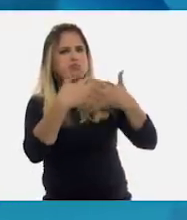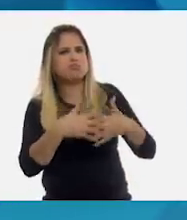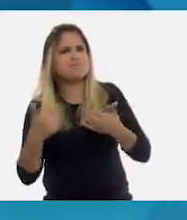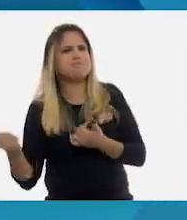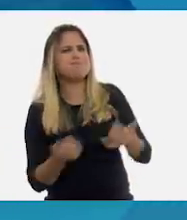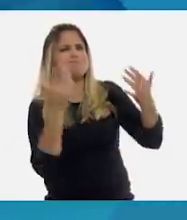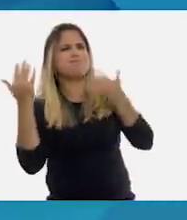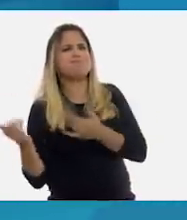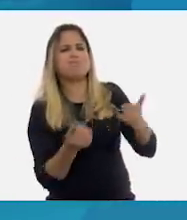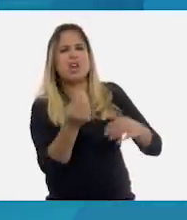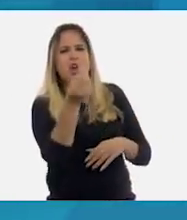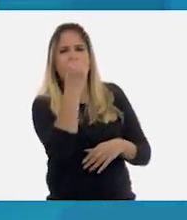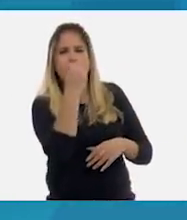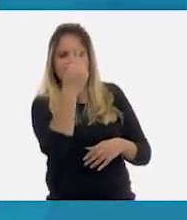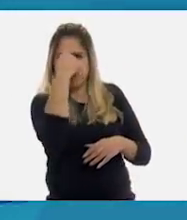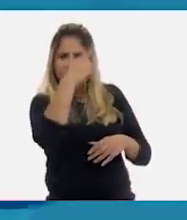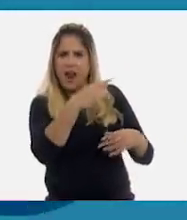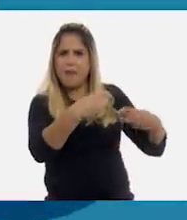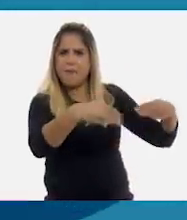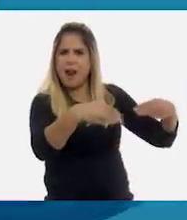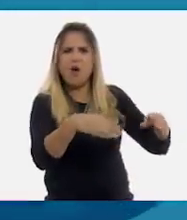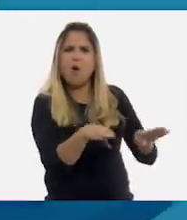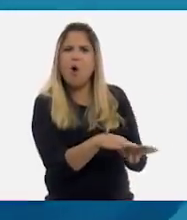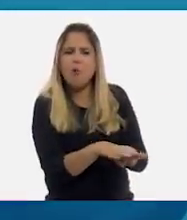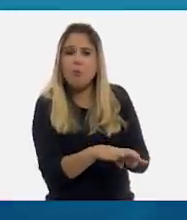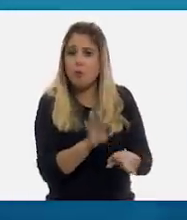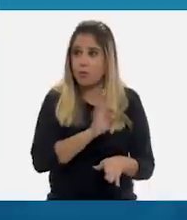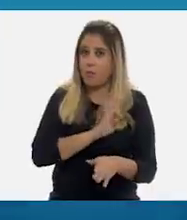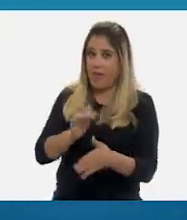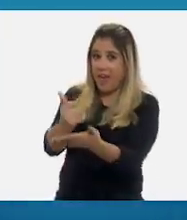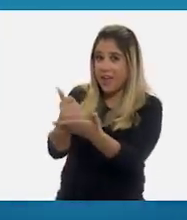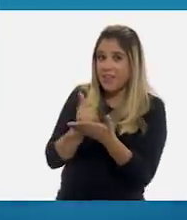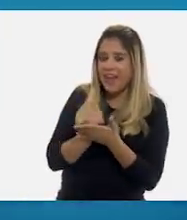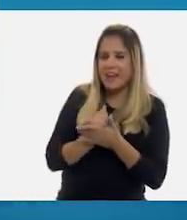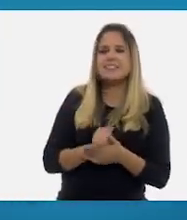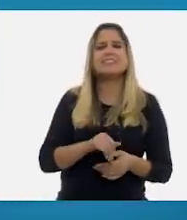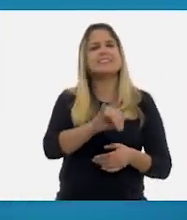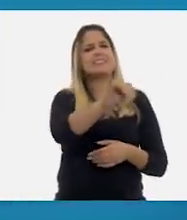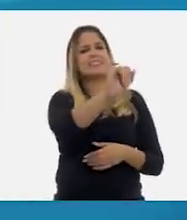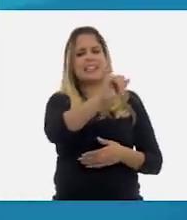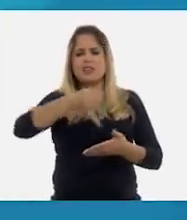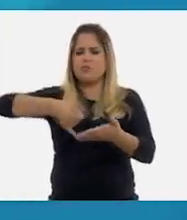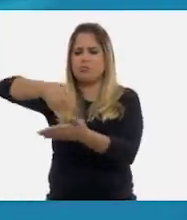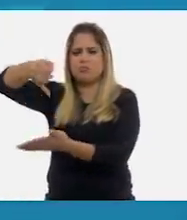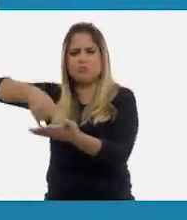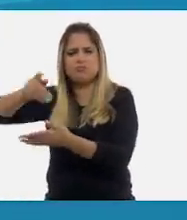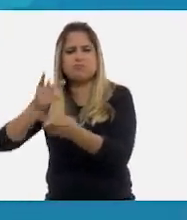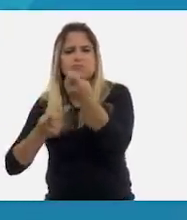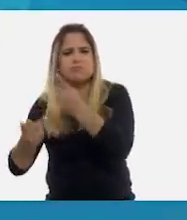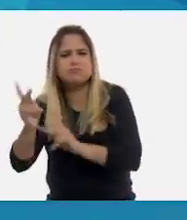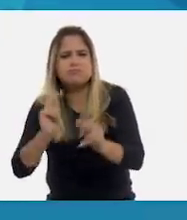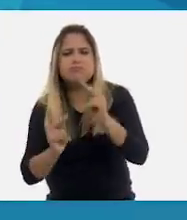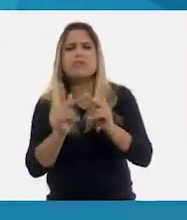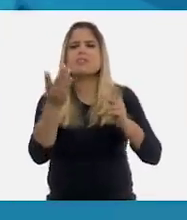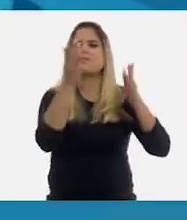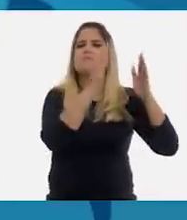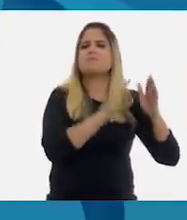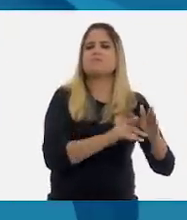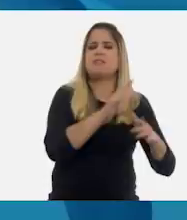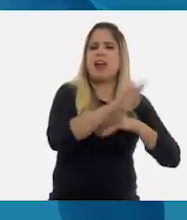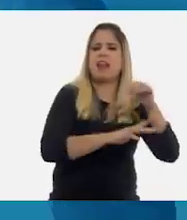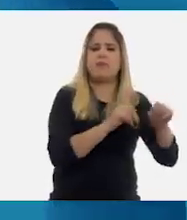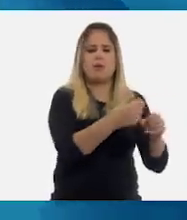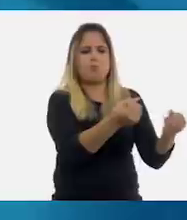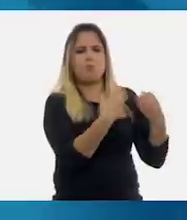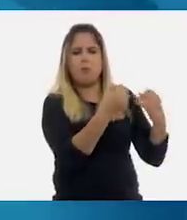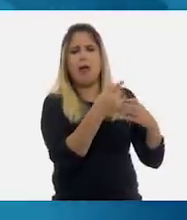alimentos. ¿Nos puedes ayudar? Claro. La agricultura y la ganadería son dos actividades básicas para nuestro desarrollo.